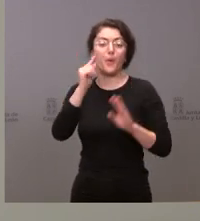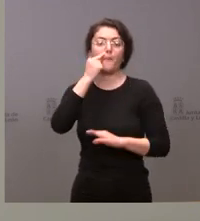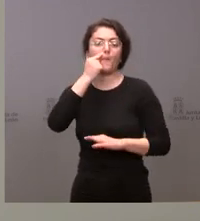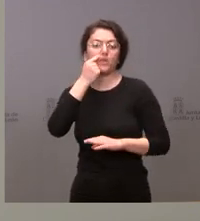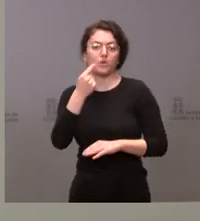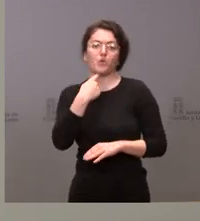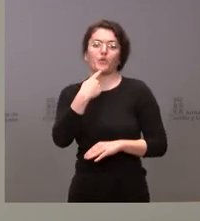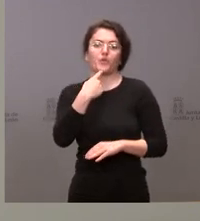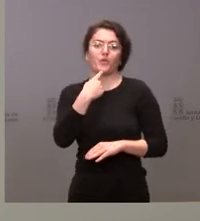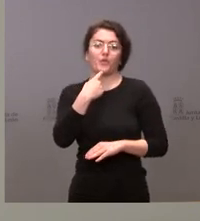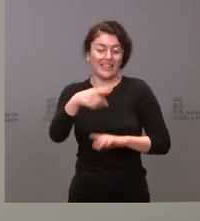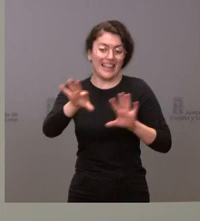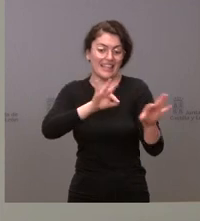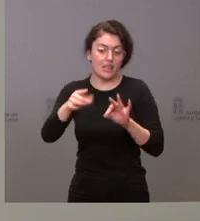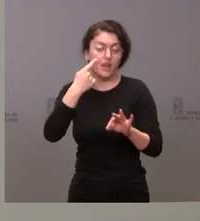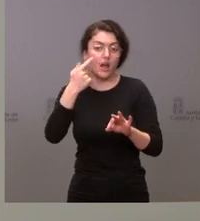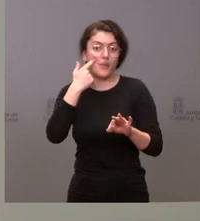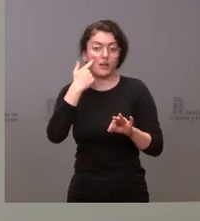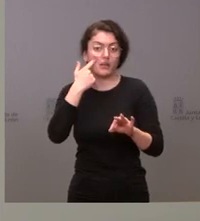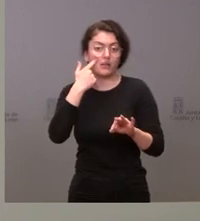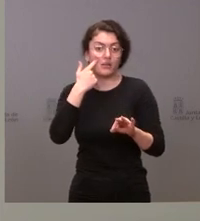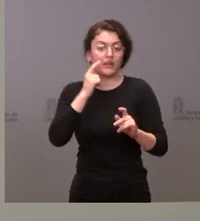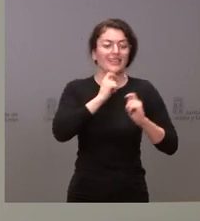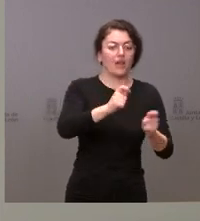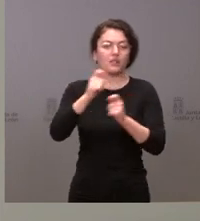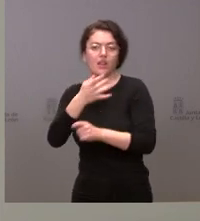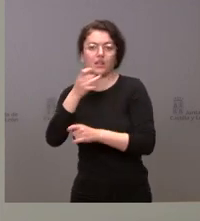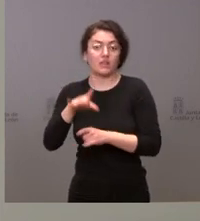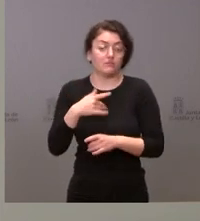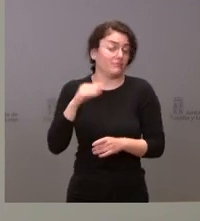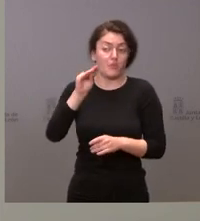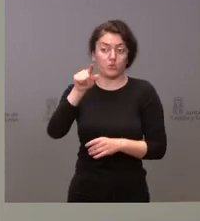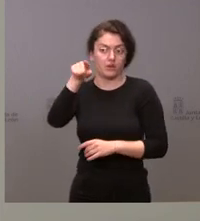decida, quien asumirá cada una de esas responsabilidades en su momento. Tienen que preguntarle a él.